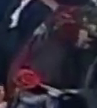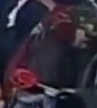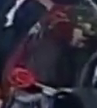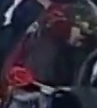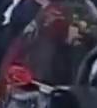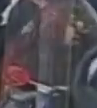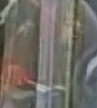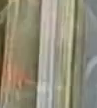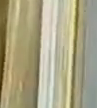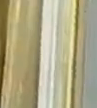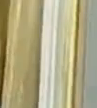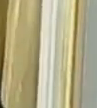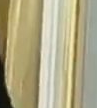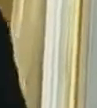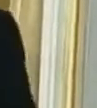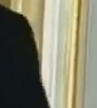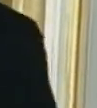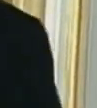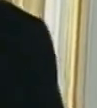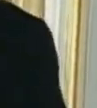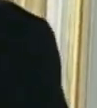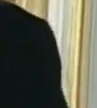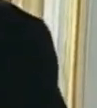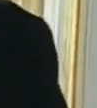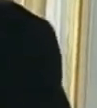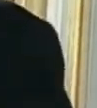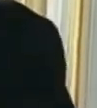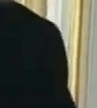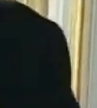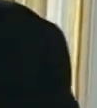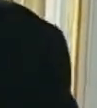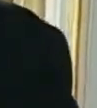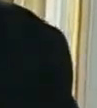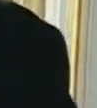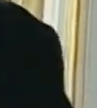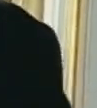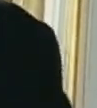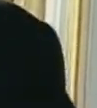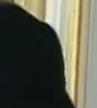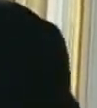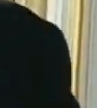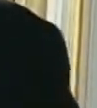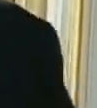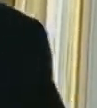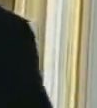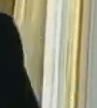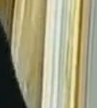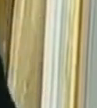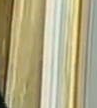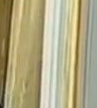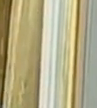estaba mi voz el día que vi salir de aquí el cuadro de Bolívar y Chávez pero hoy es de alegría